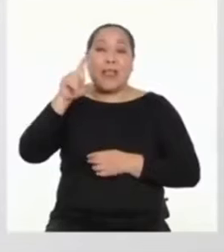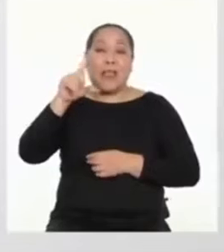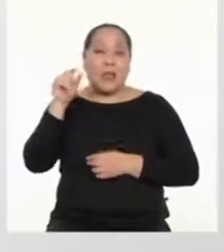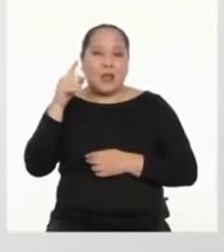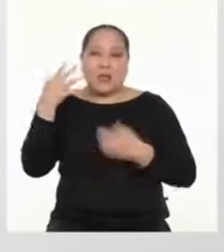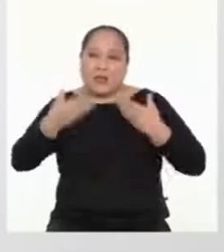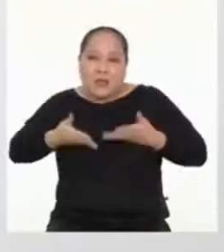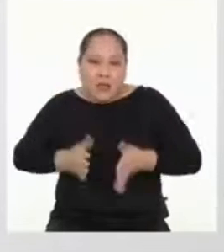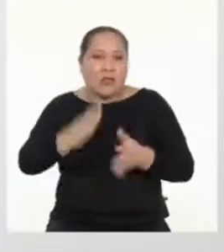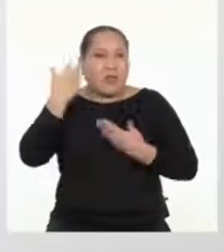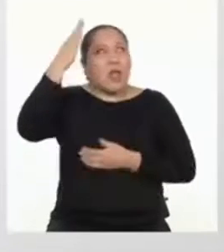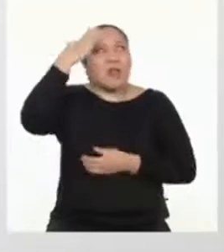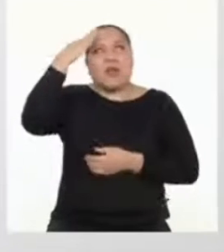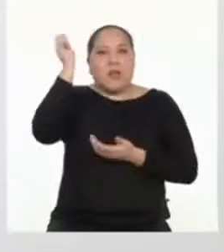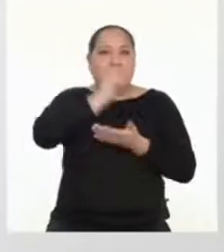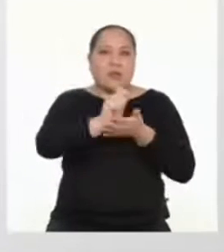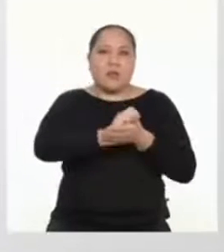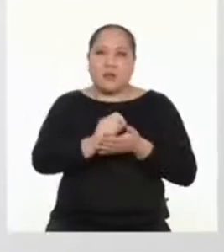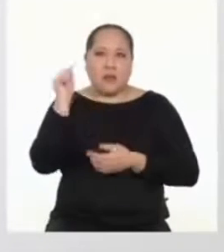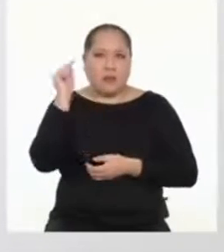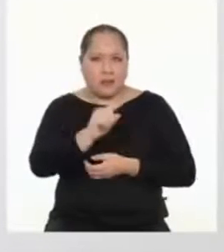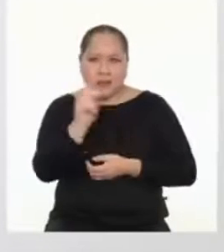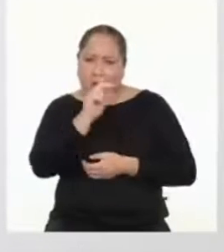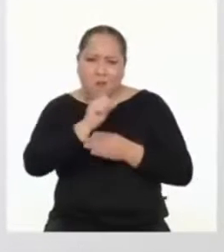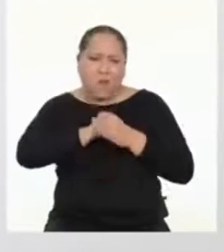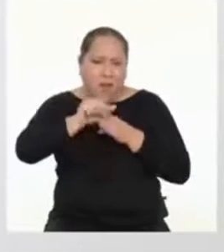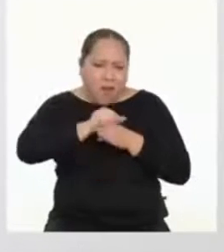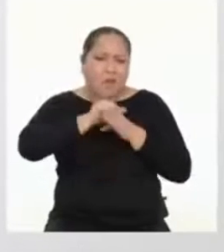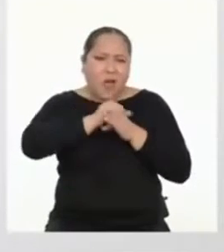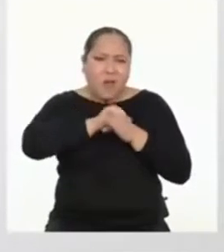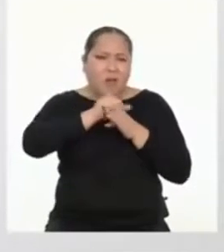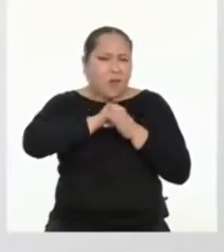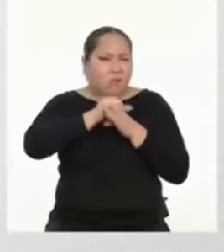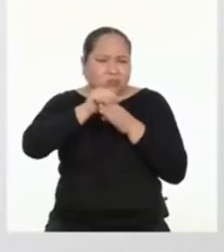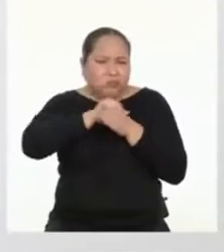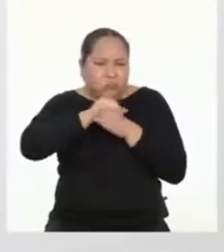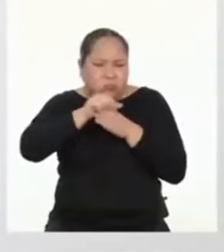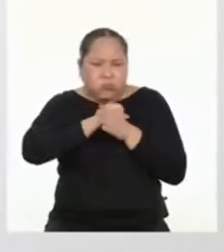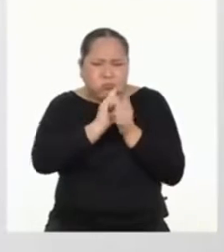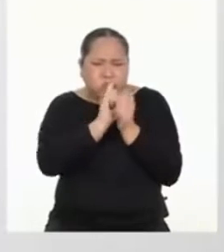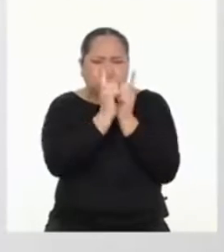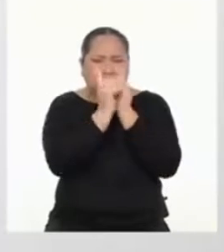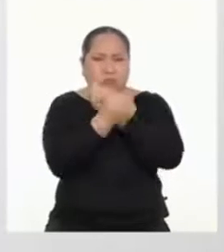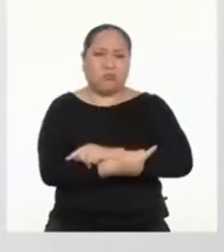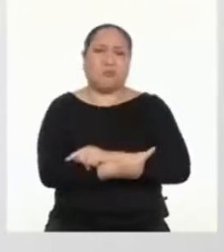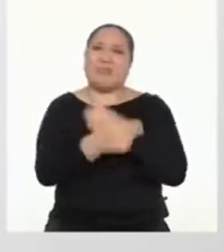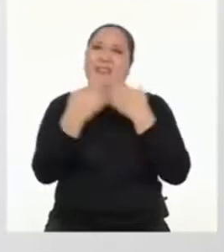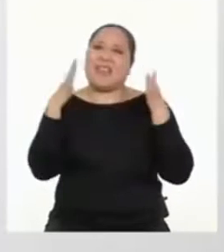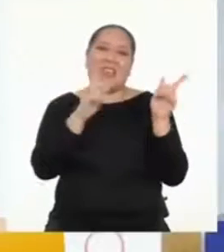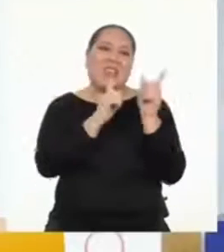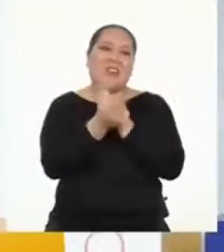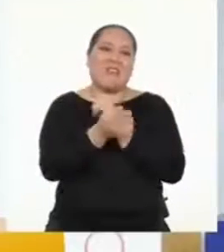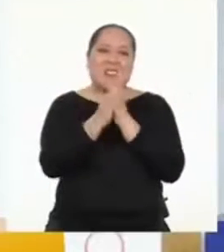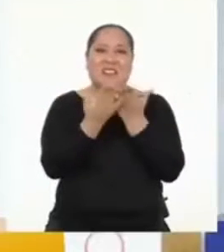Es una habilidad que desarrollaron con la práctica hasta alcanzar la maestría y cambiar el panorama de nuestras